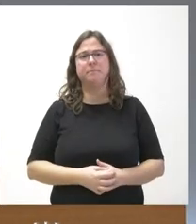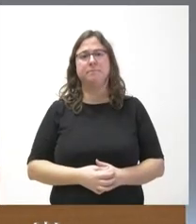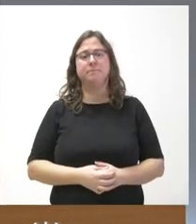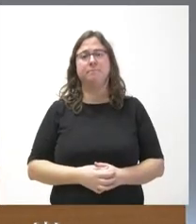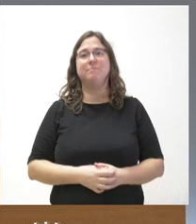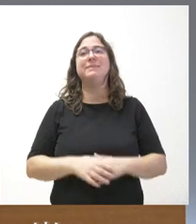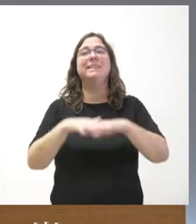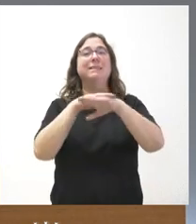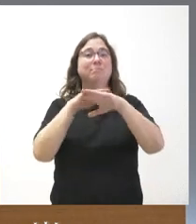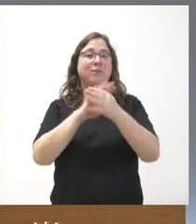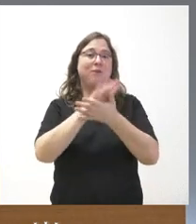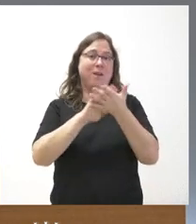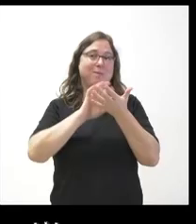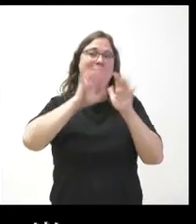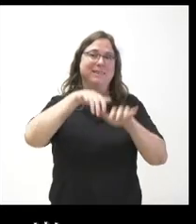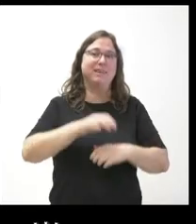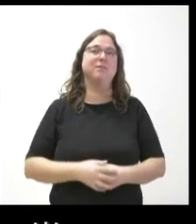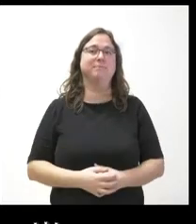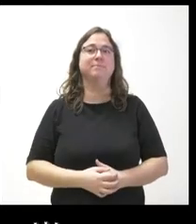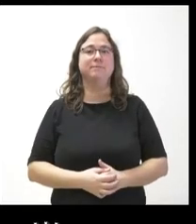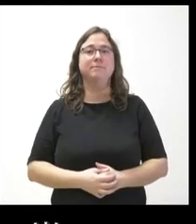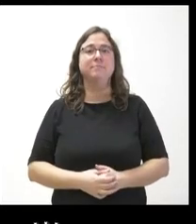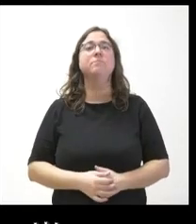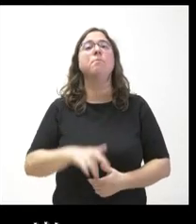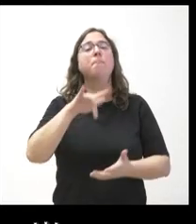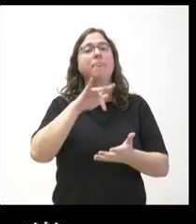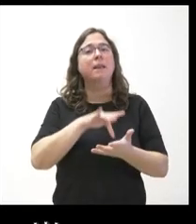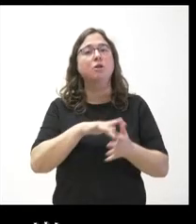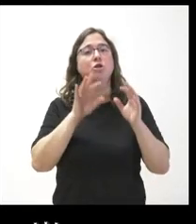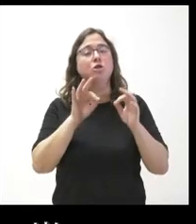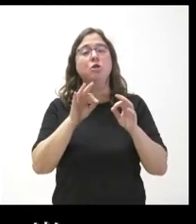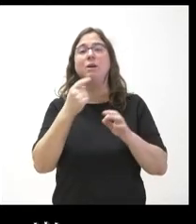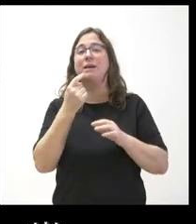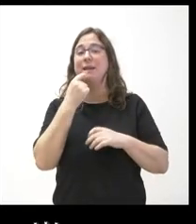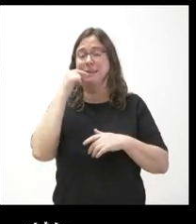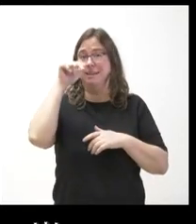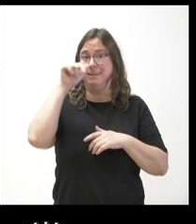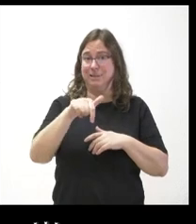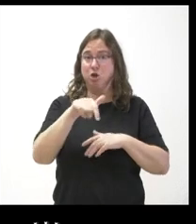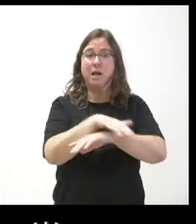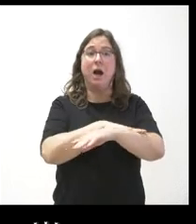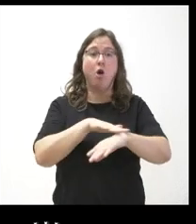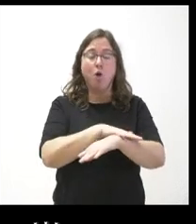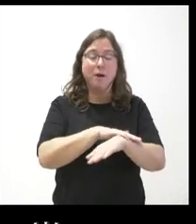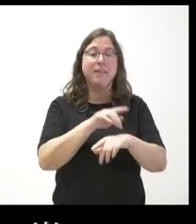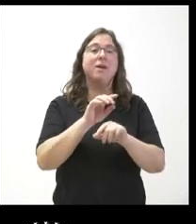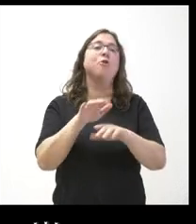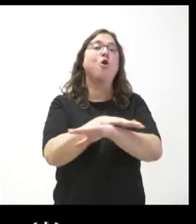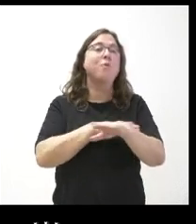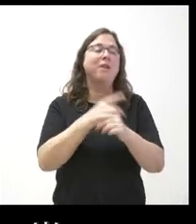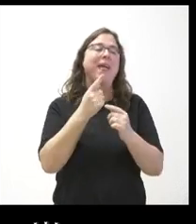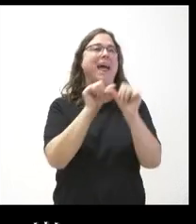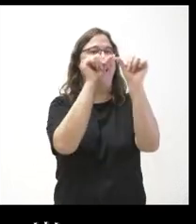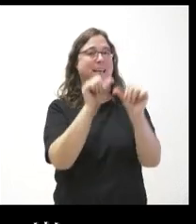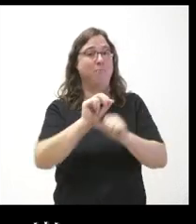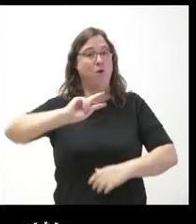Disculpe si hablamos de Castilla y León en Castilla y León pero ha dicho que lo que les corresponde como gobierno es dar ejemplo buscando el entendimiento el vicepresidente tiene dos